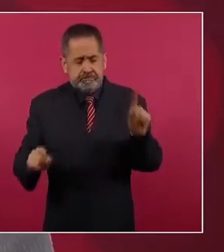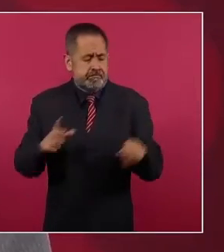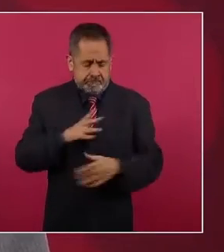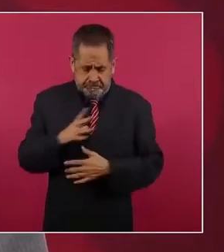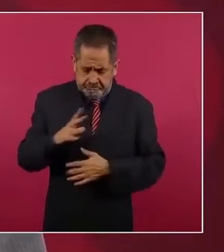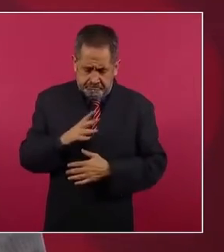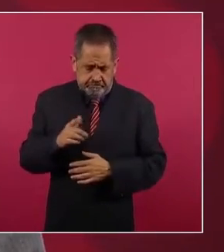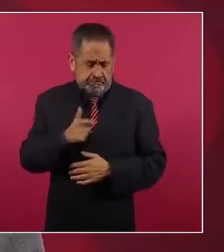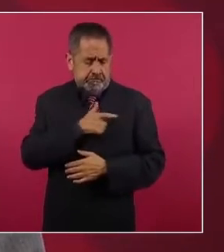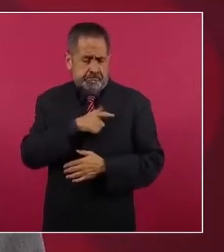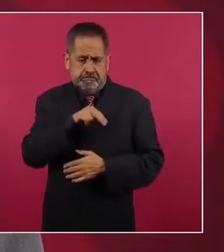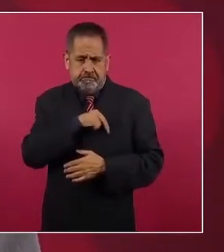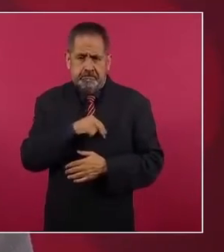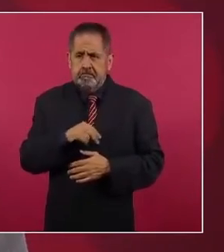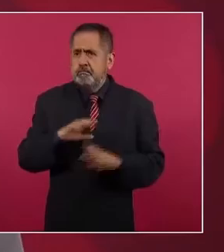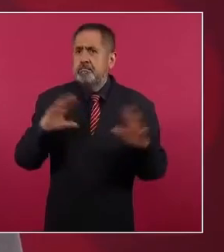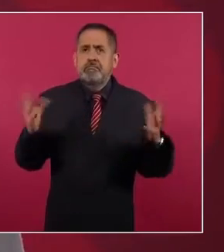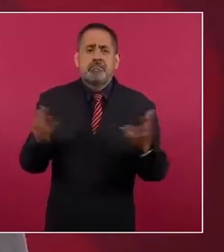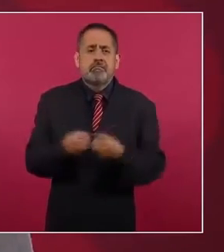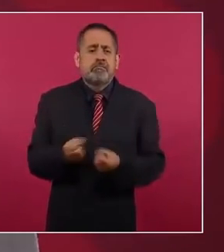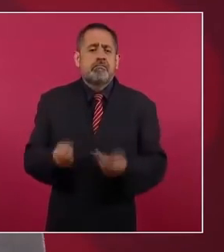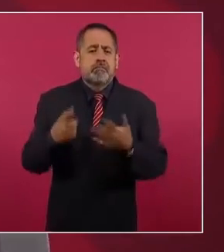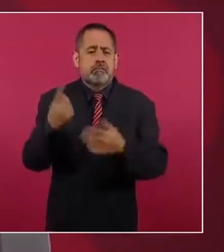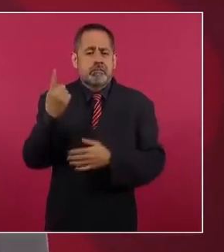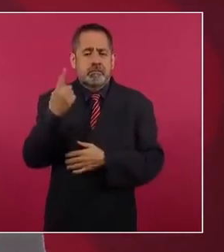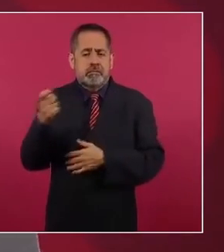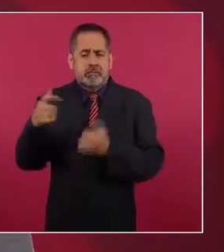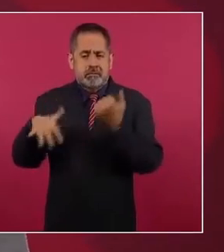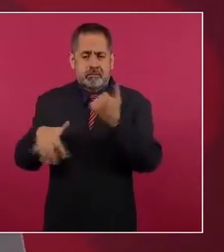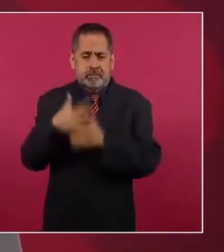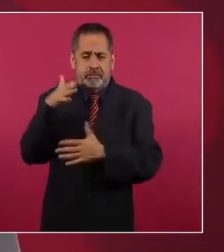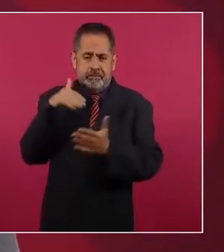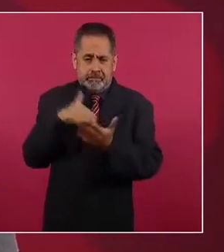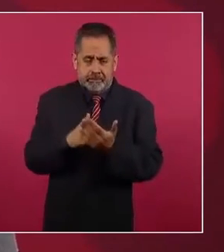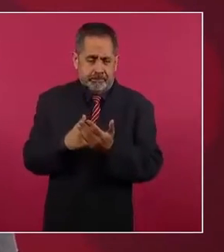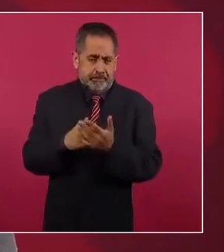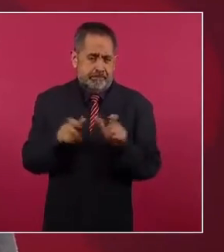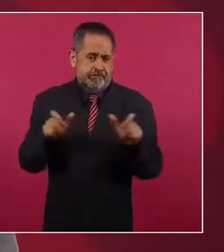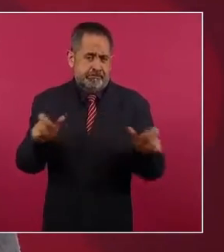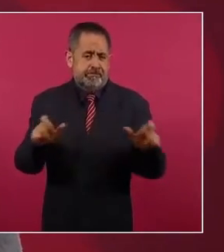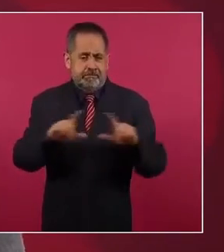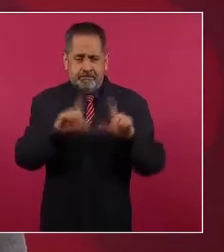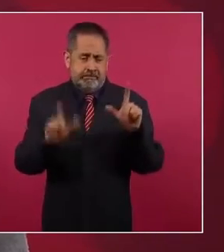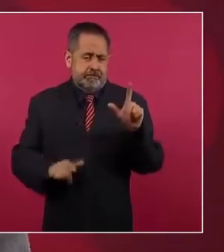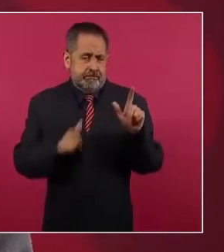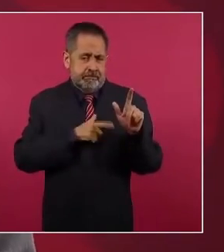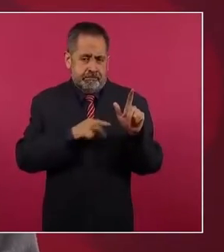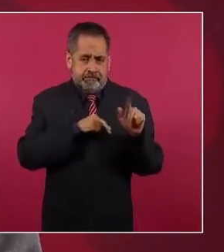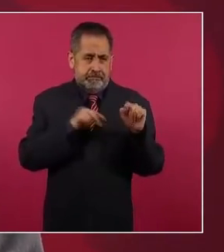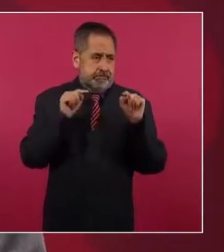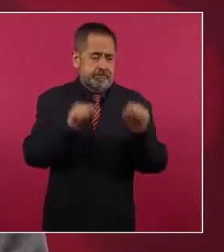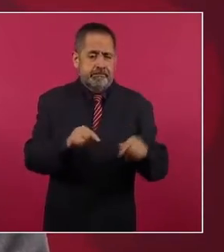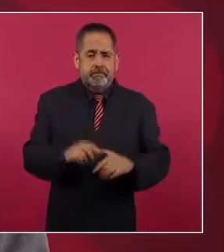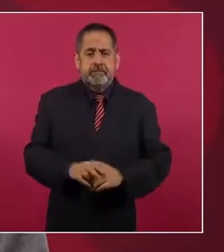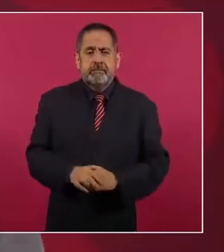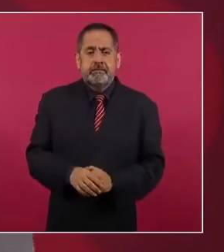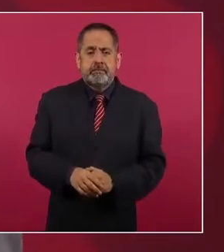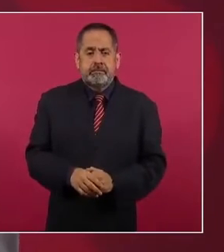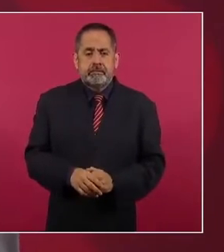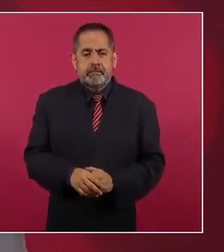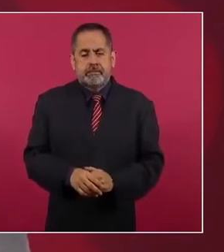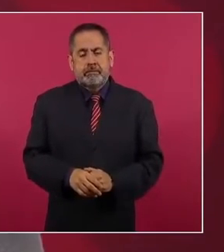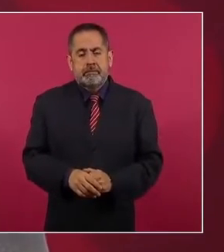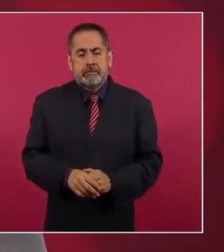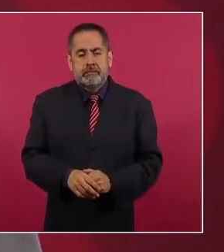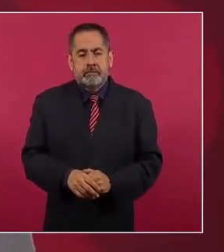Son 115 mil elementos de la Guardia Nacional, ya